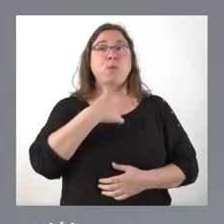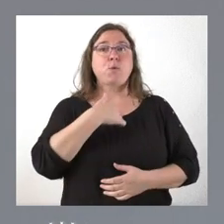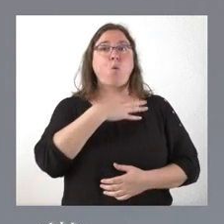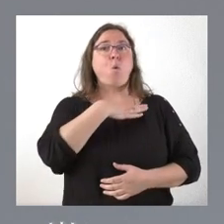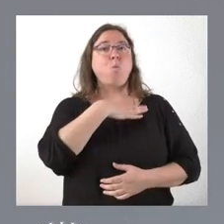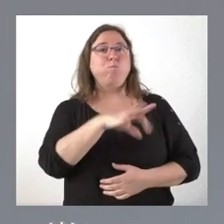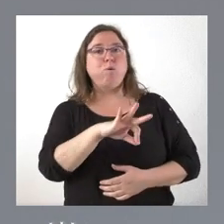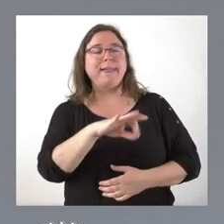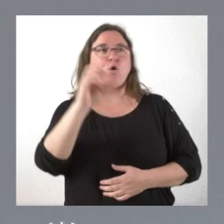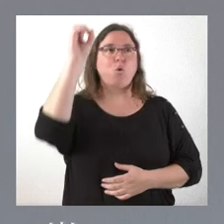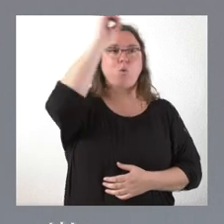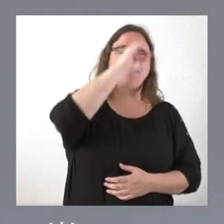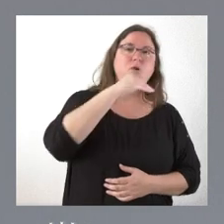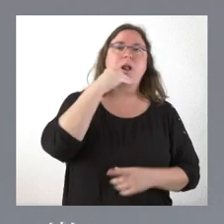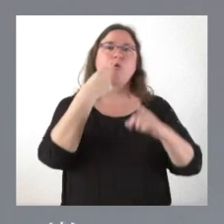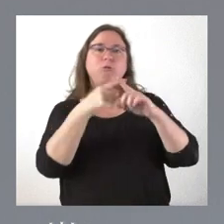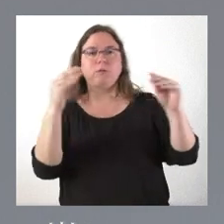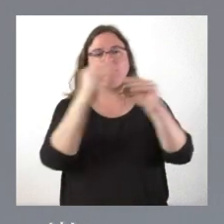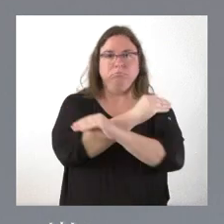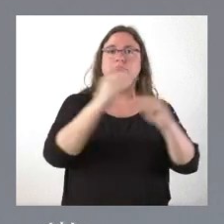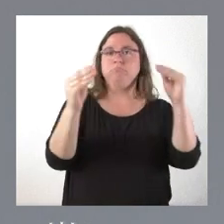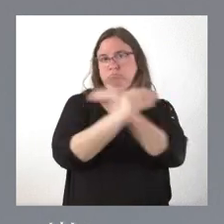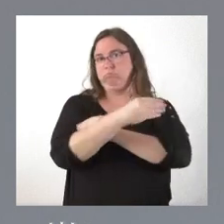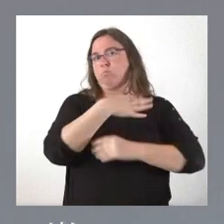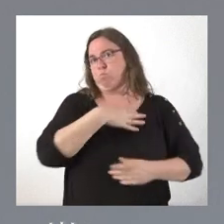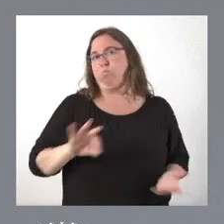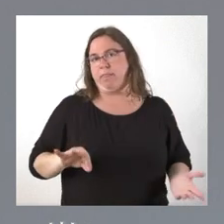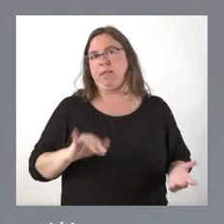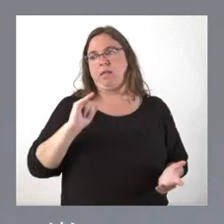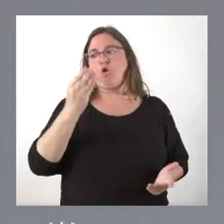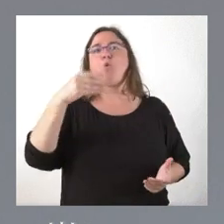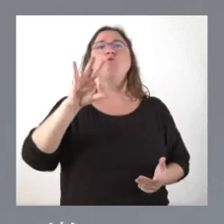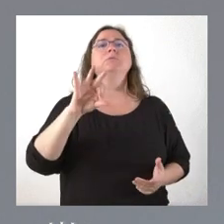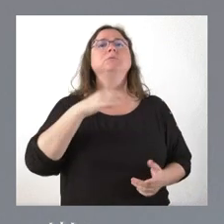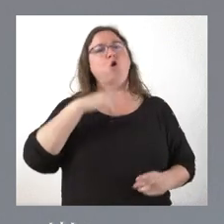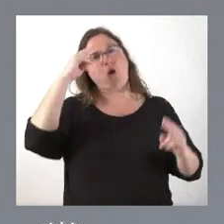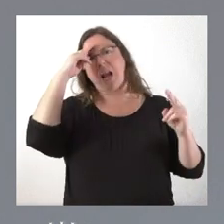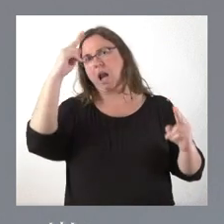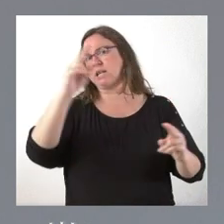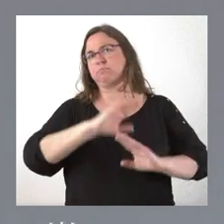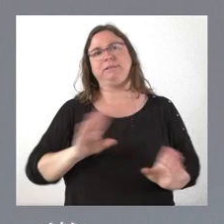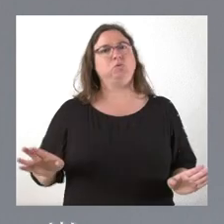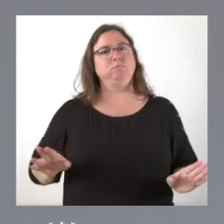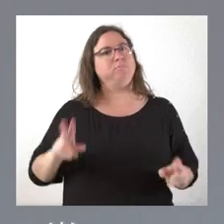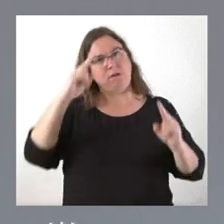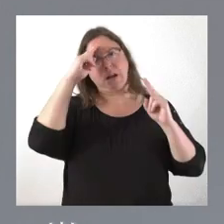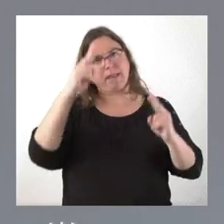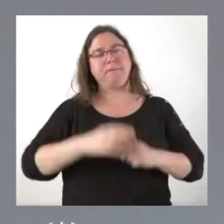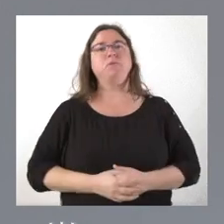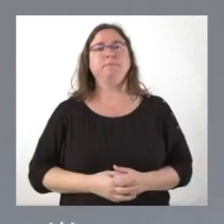discrepar de algunas cosas puntuales de ICOMOS, pero yo respeto mucho ICOMOS. Yo respeto mucho ICOMOS.